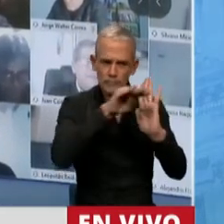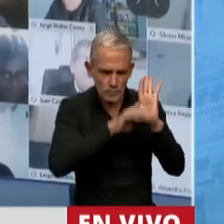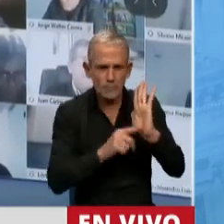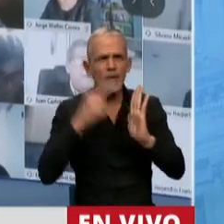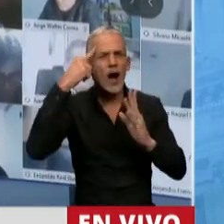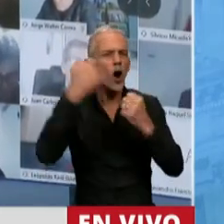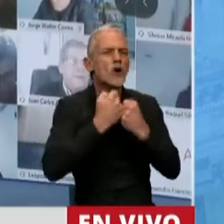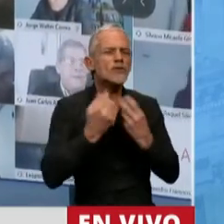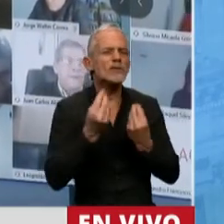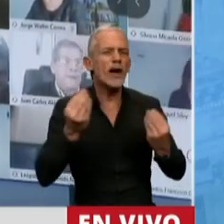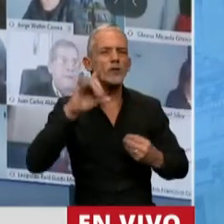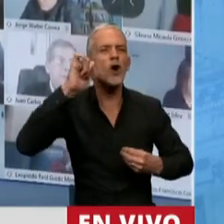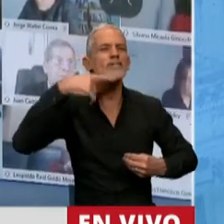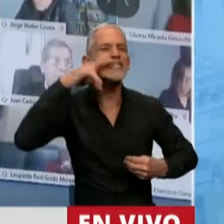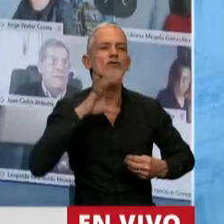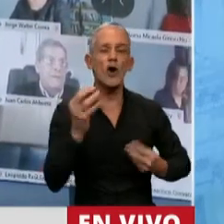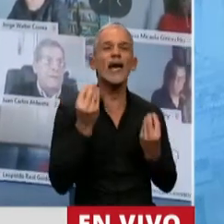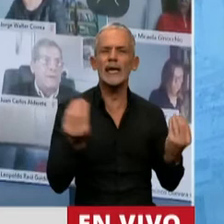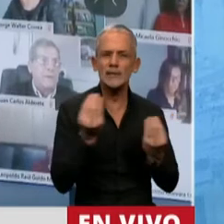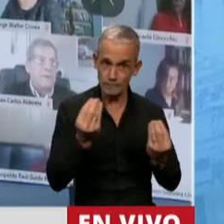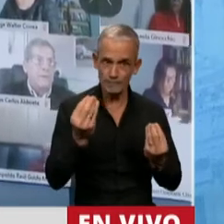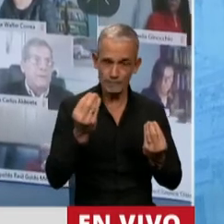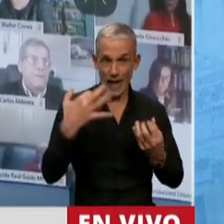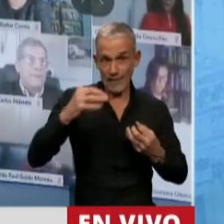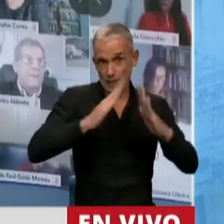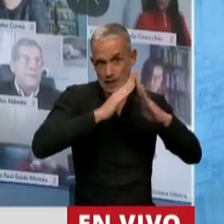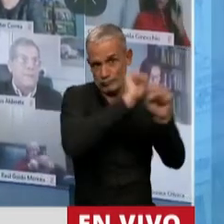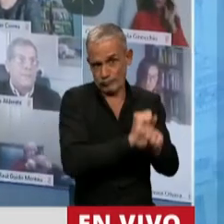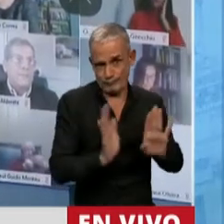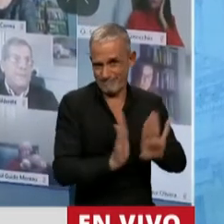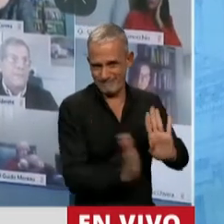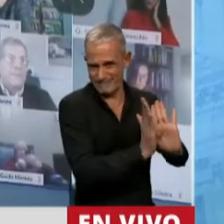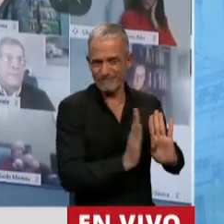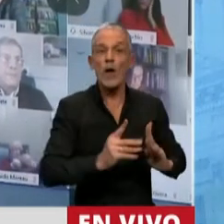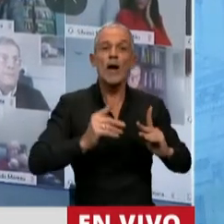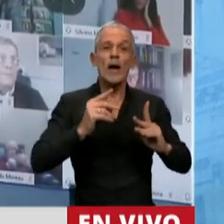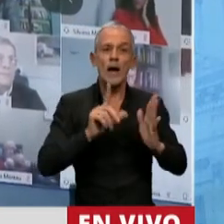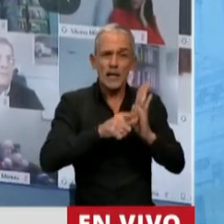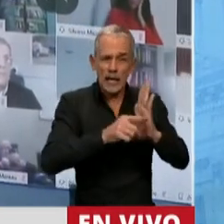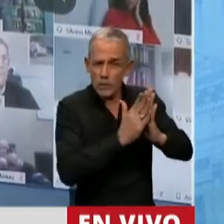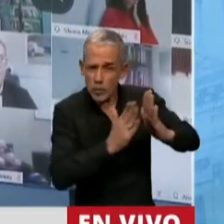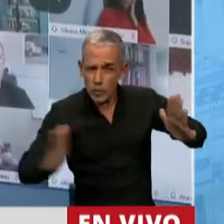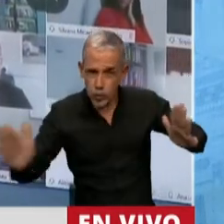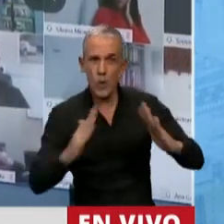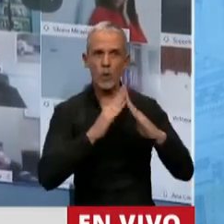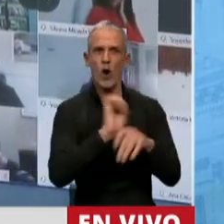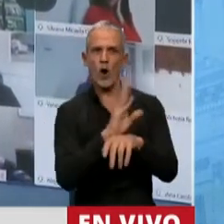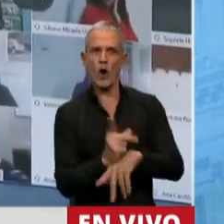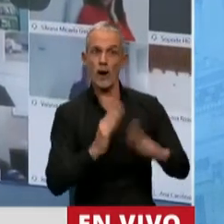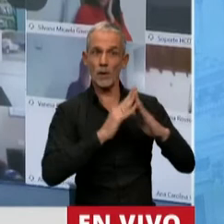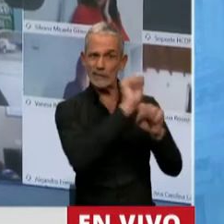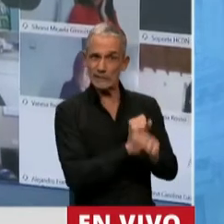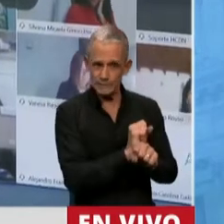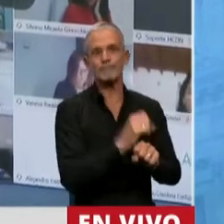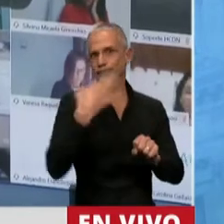consenso está referido a la vigencia del aislamiento obligatorio. Mientras dure el aislamiento obligatorio, vamos a seguir